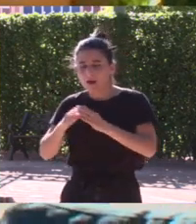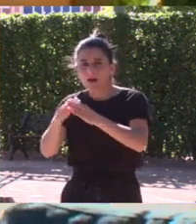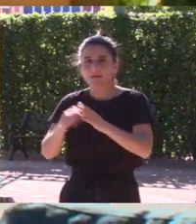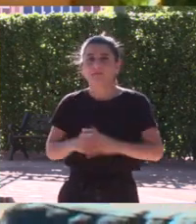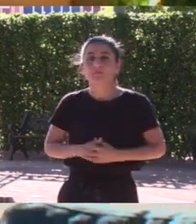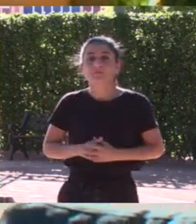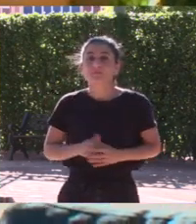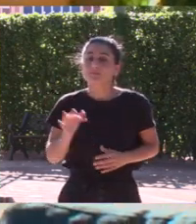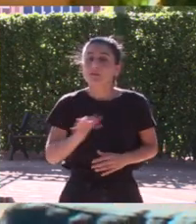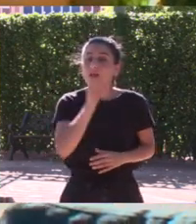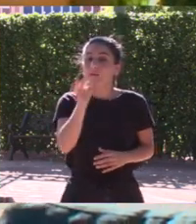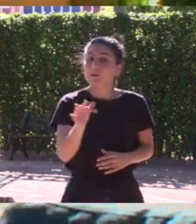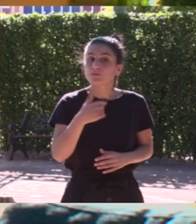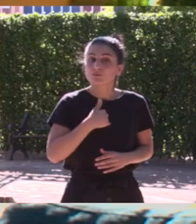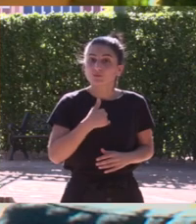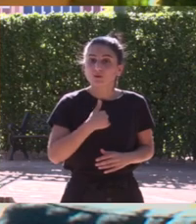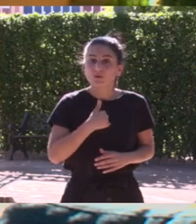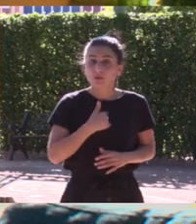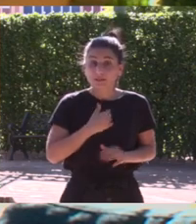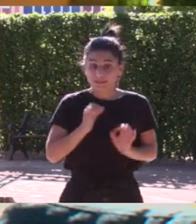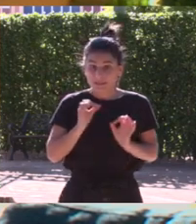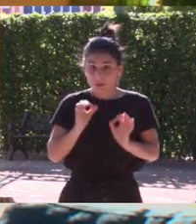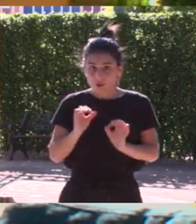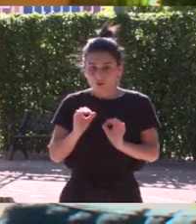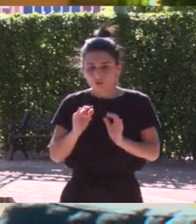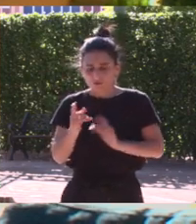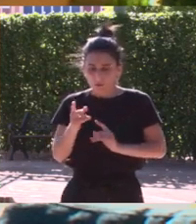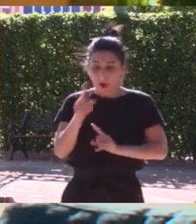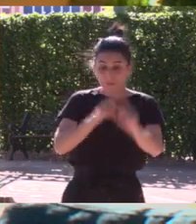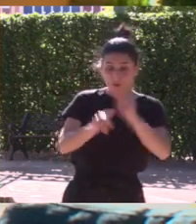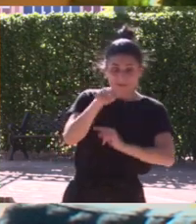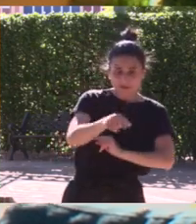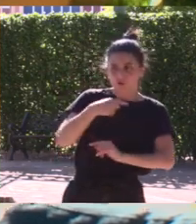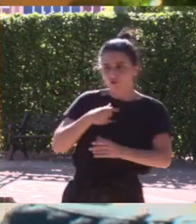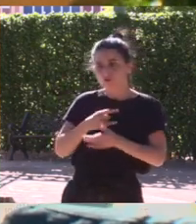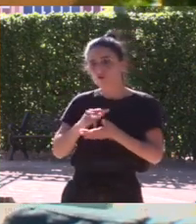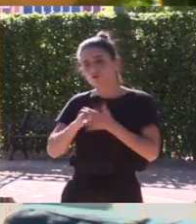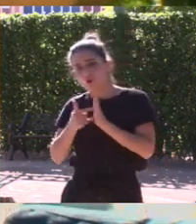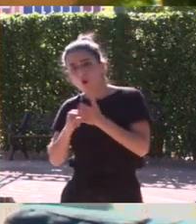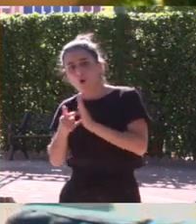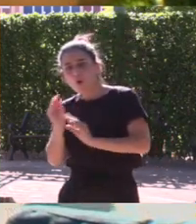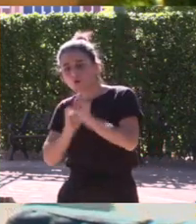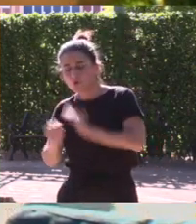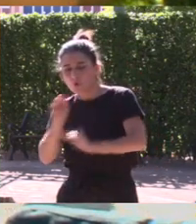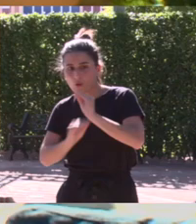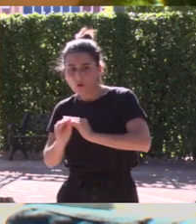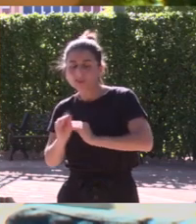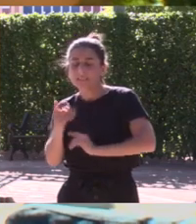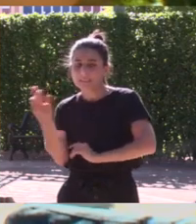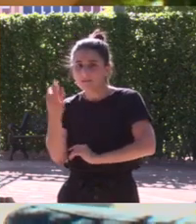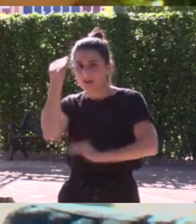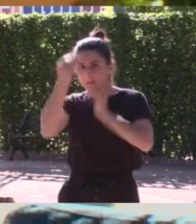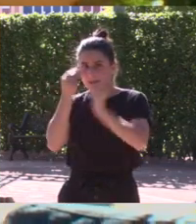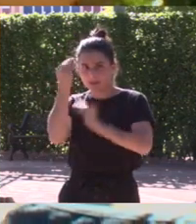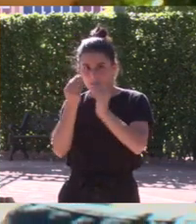yo además tuve que buscar de esta manera soluciones a todos esos inconvenientes que os